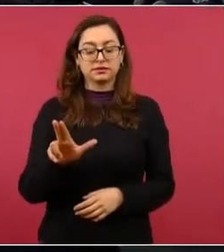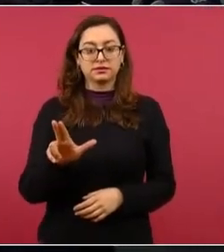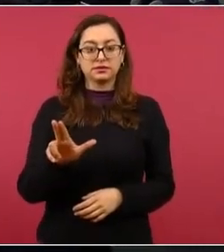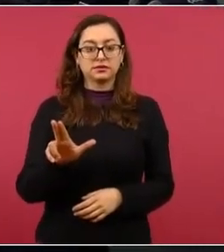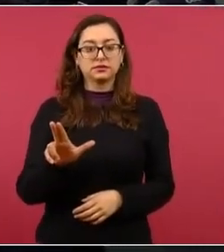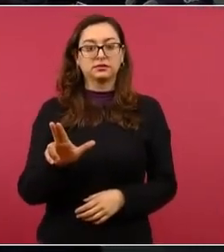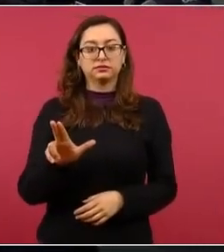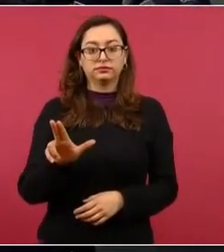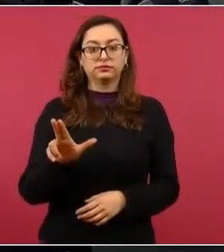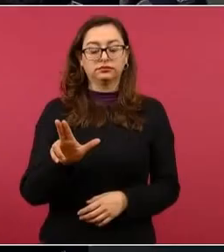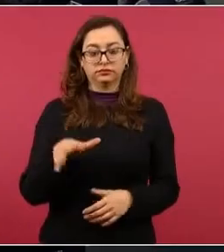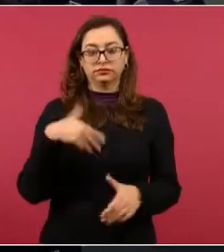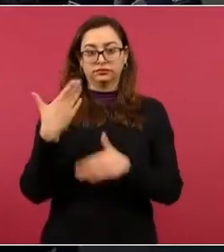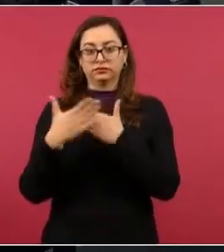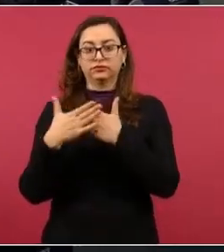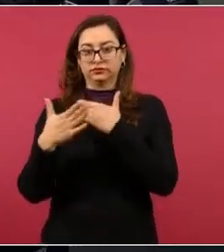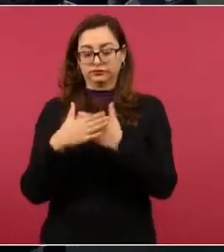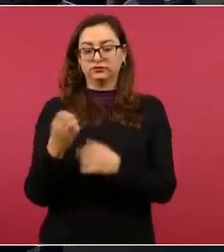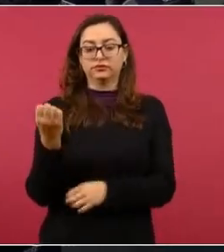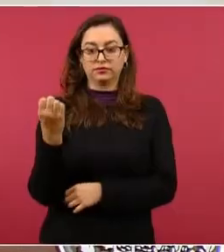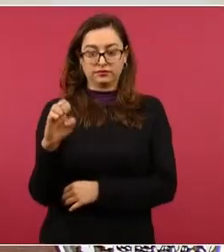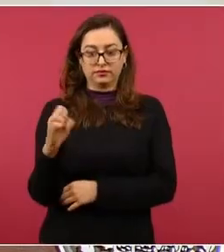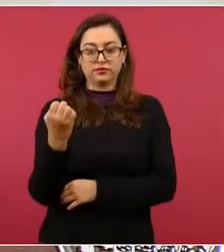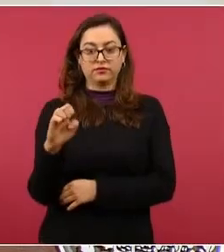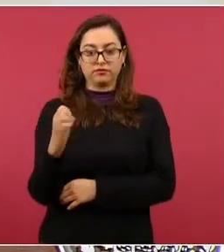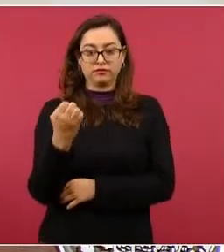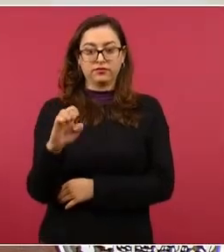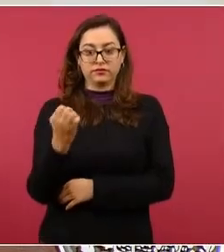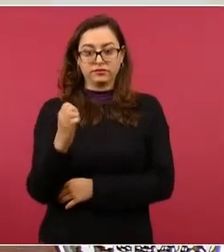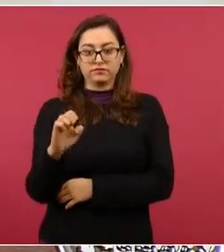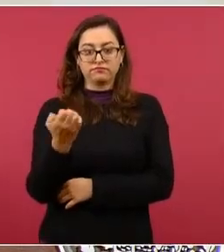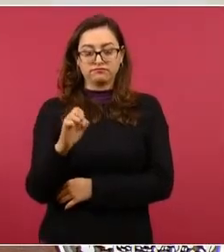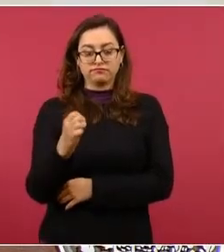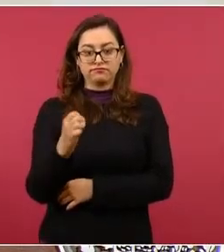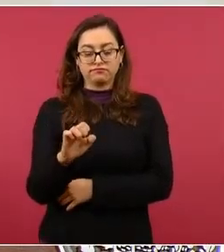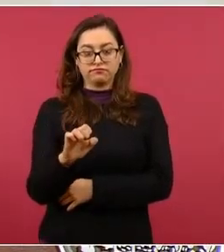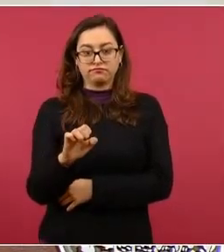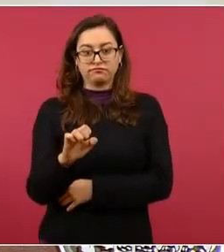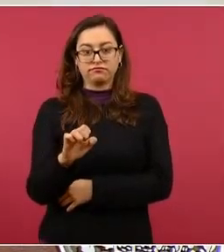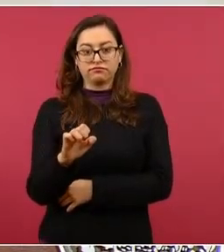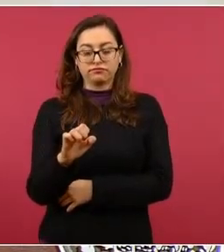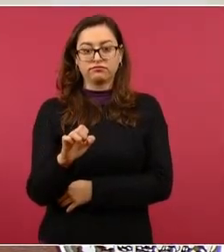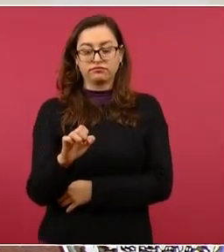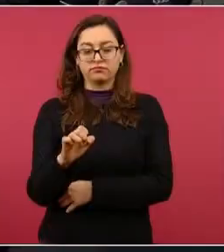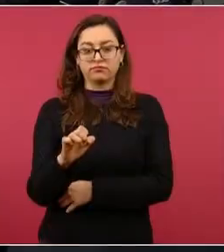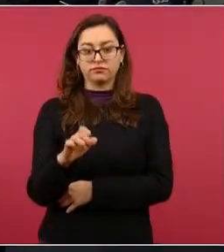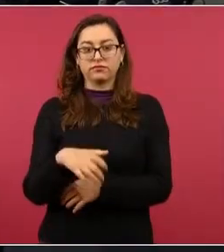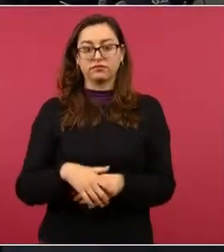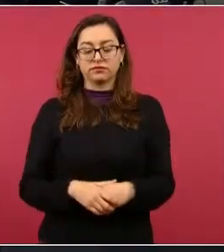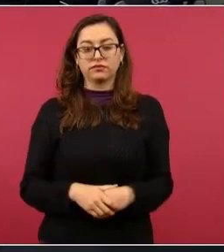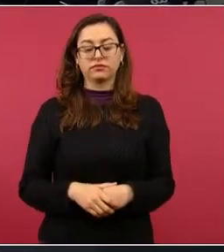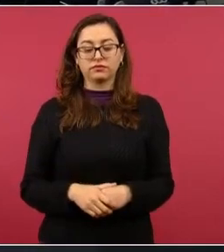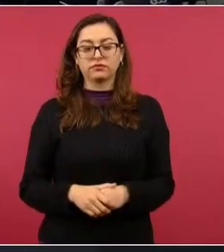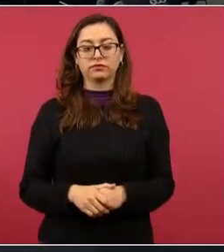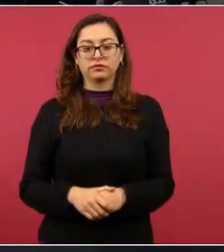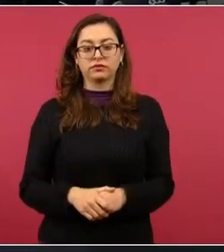de de enero, vienen los dos, pero se está